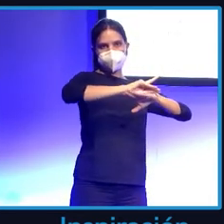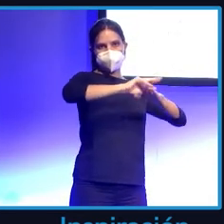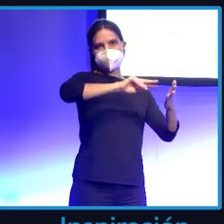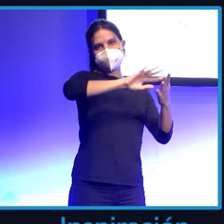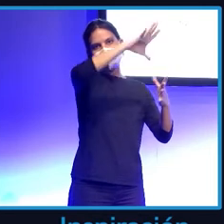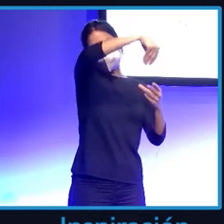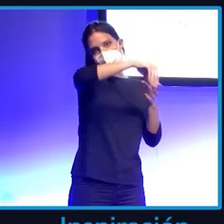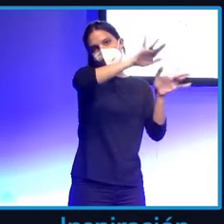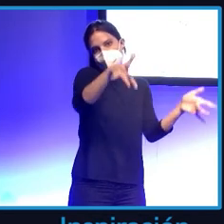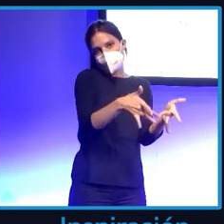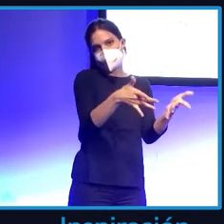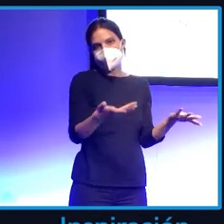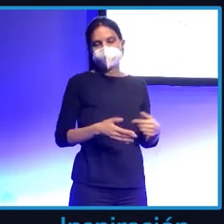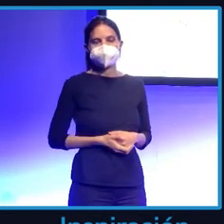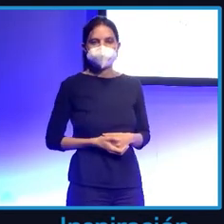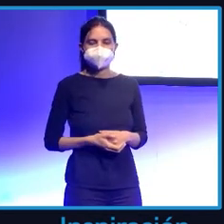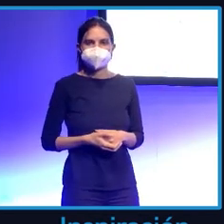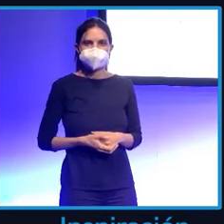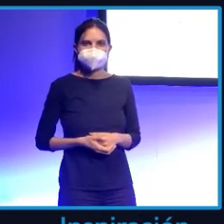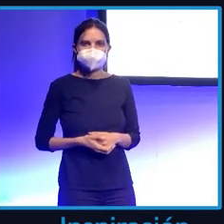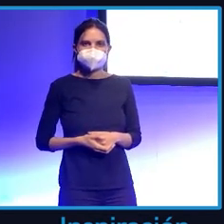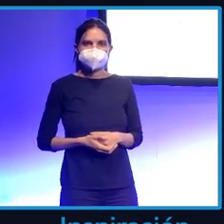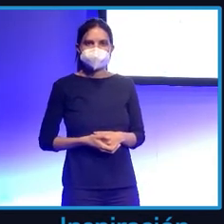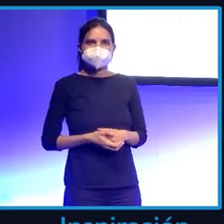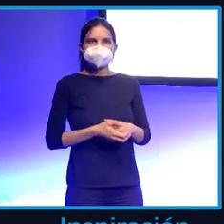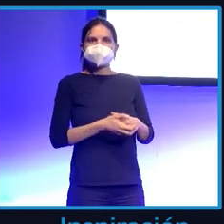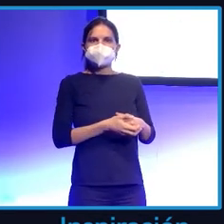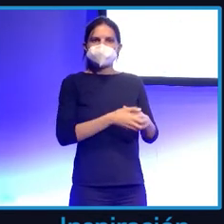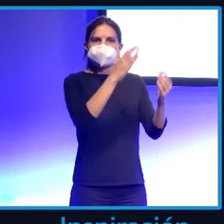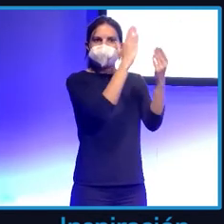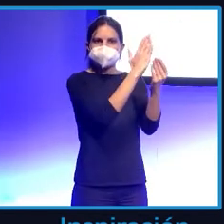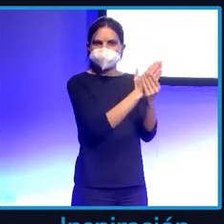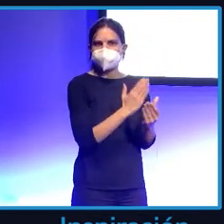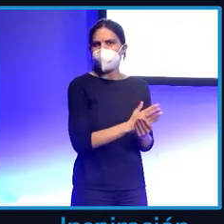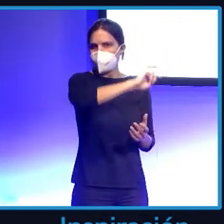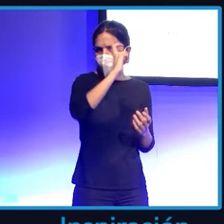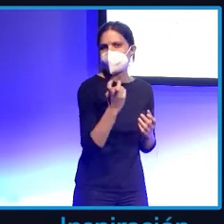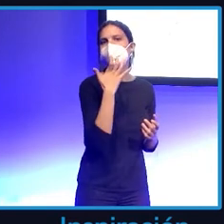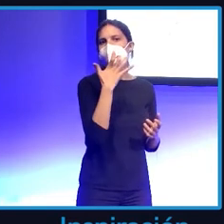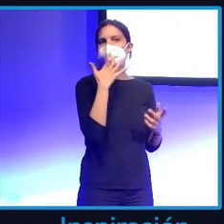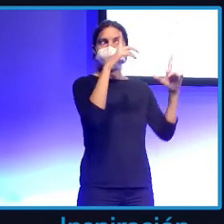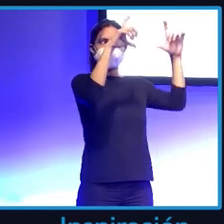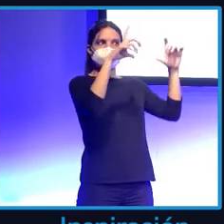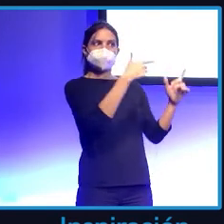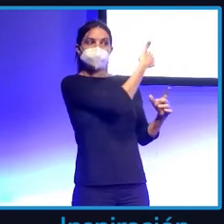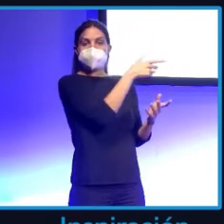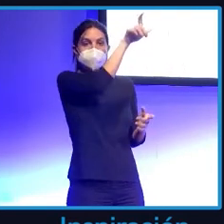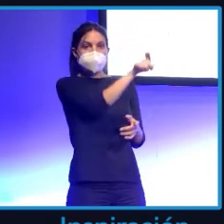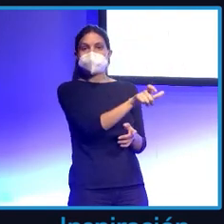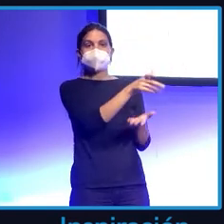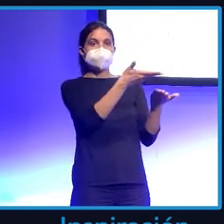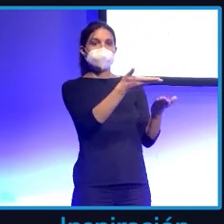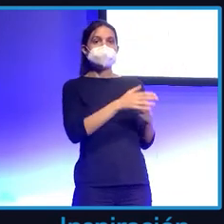Internet, ¿no? En el medio de Internet. Existen muchos tipos. Por ejemplo, esta foto que os he puesto ahí es de una persona que